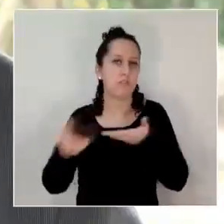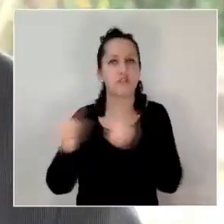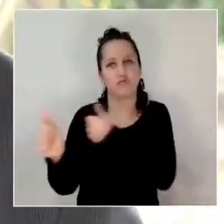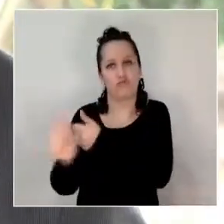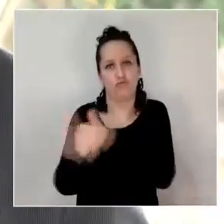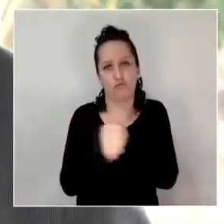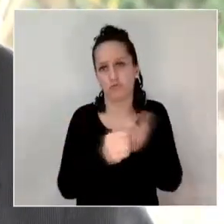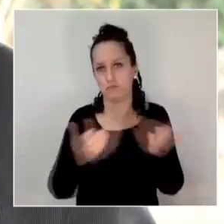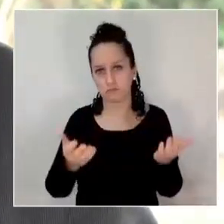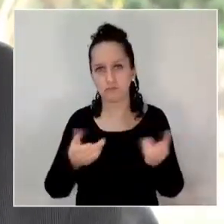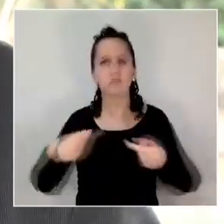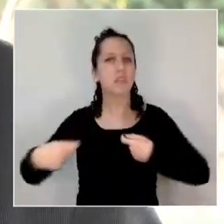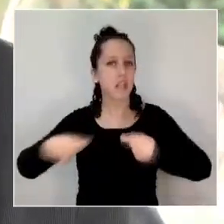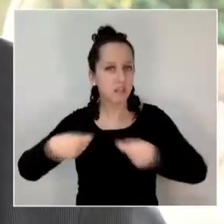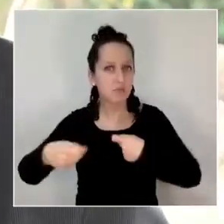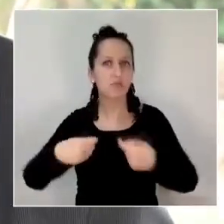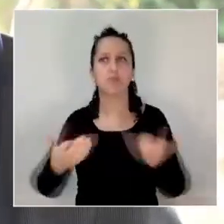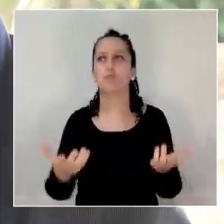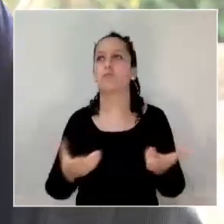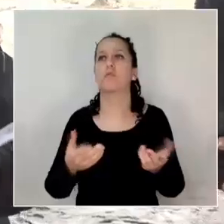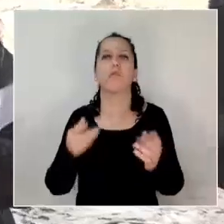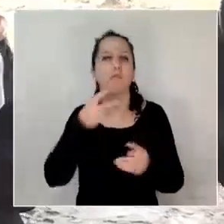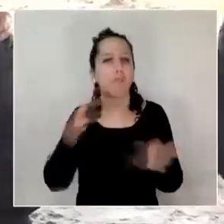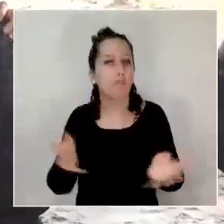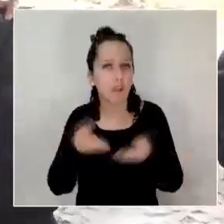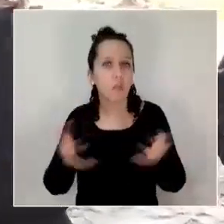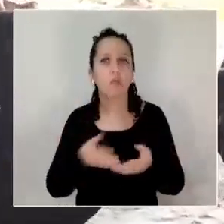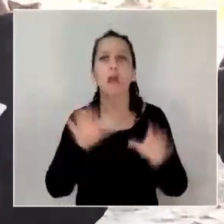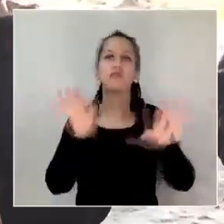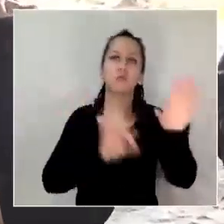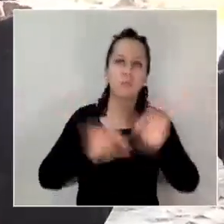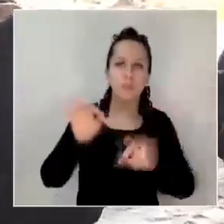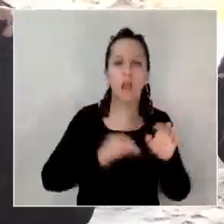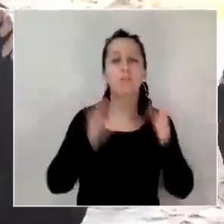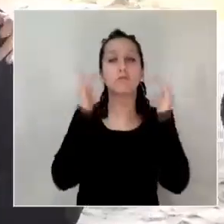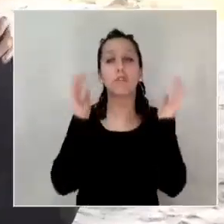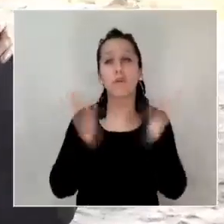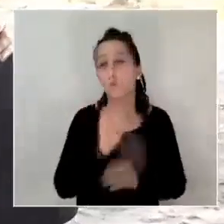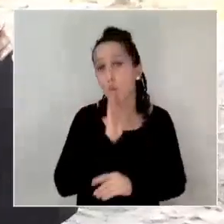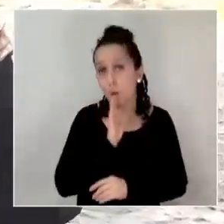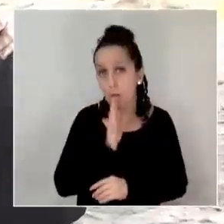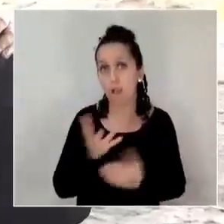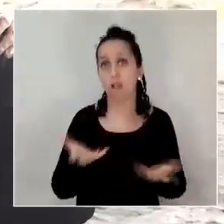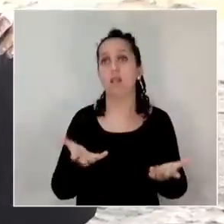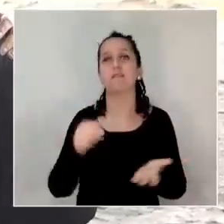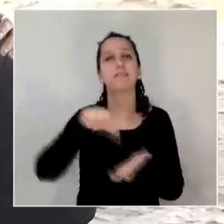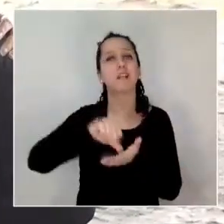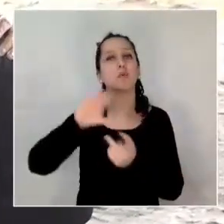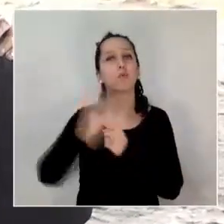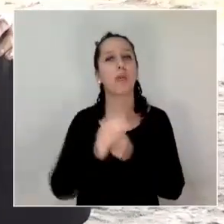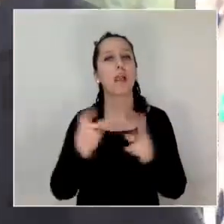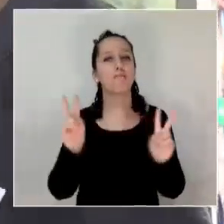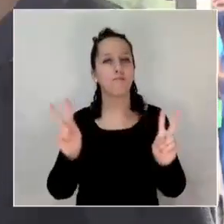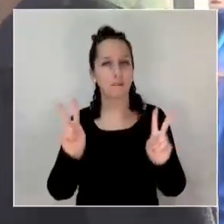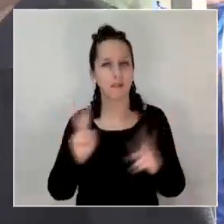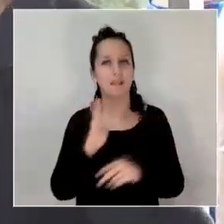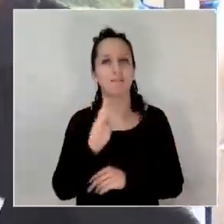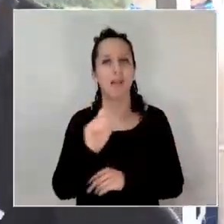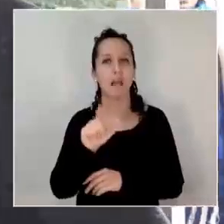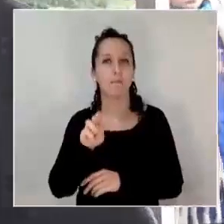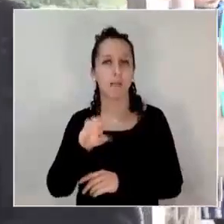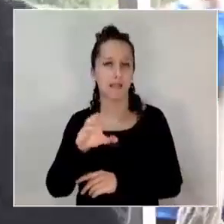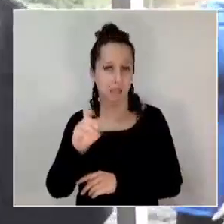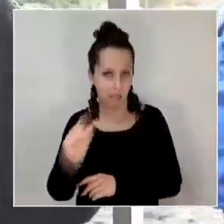tales como almacenes, regulerías, supermercado, el Cefam Tucapel, el Centro Cultural Balmaceda Arte Joven,